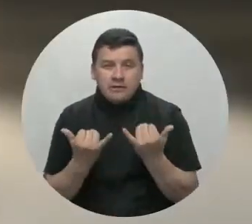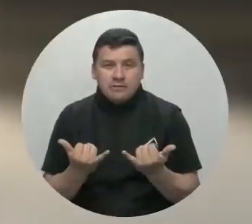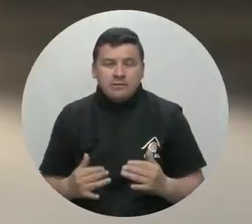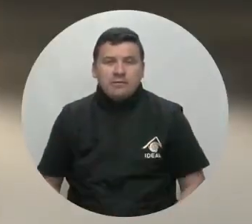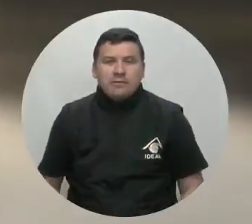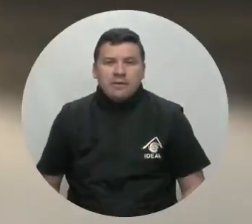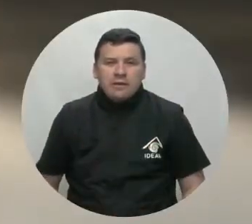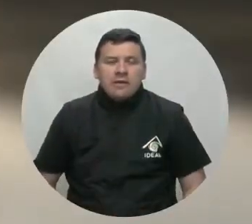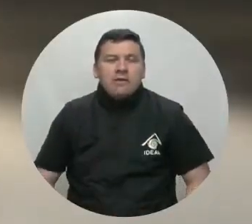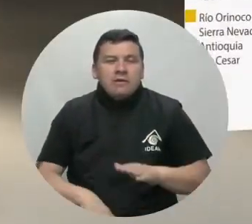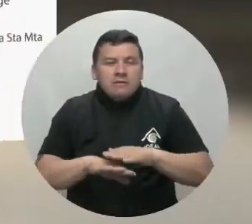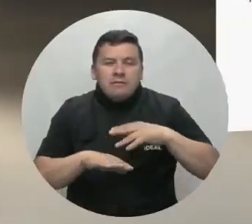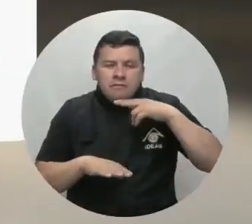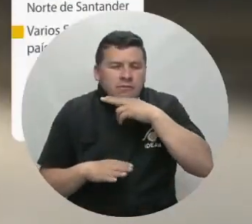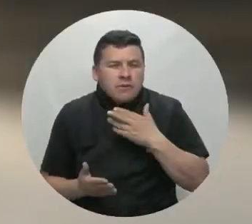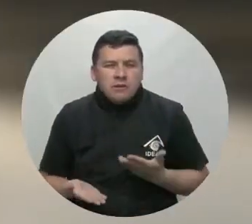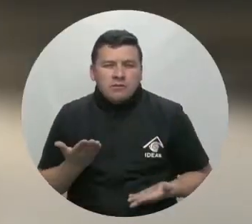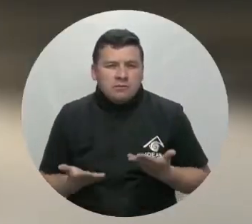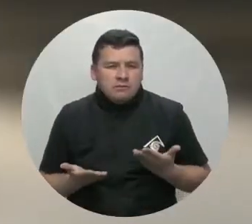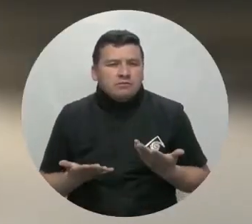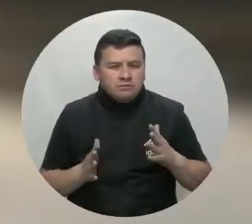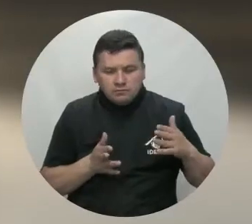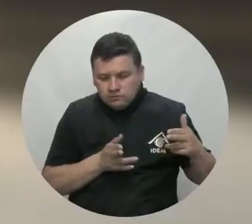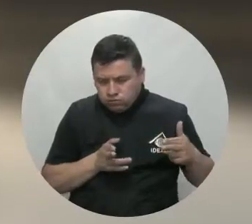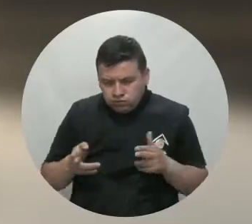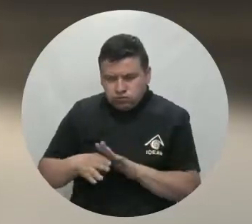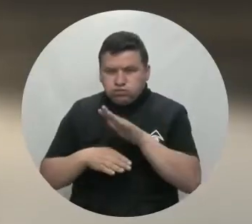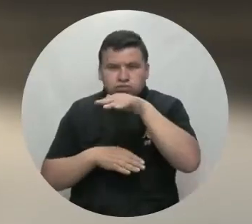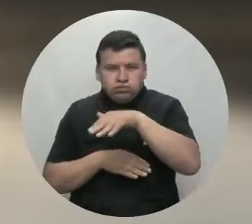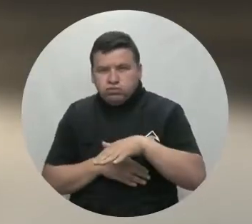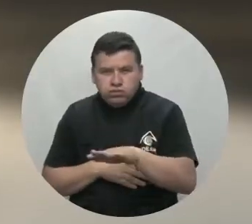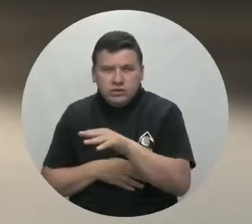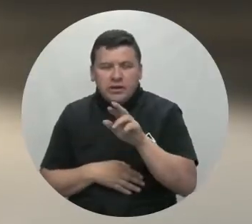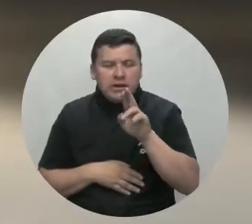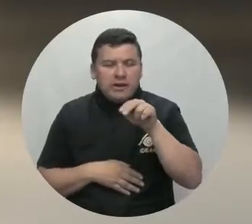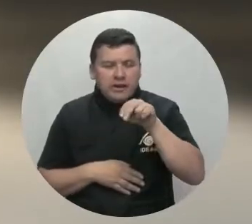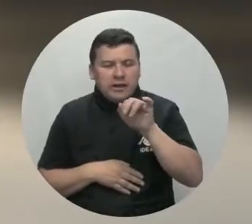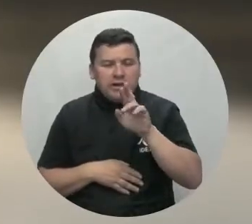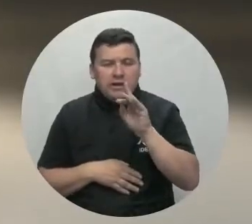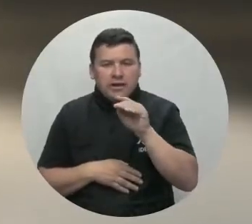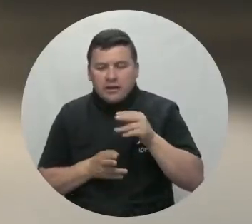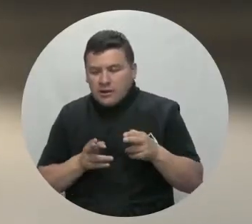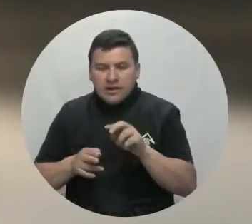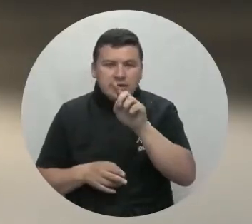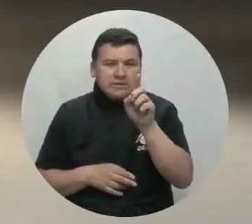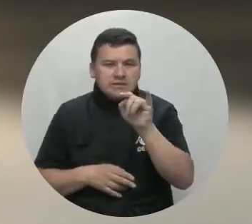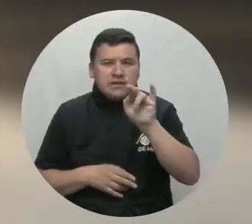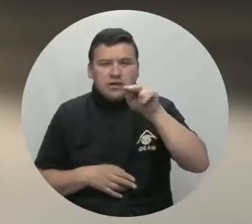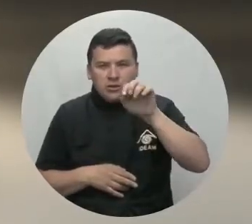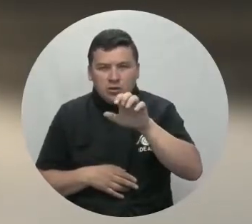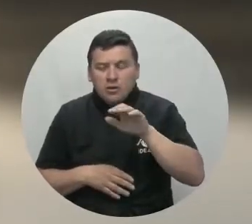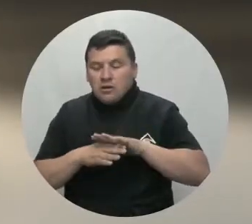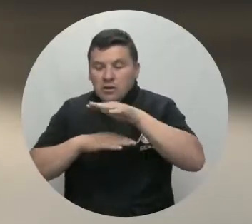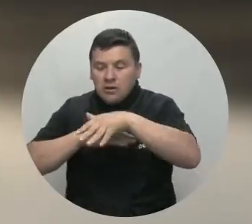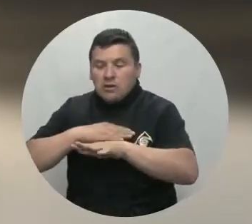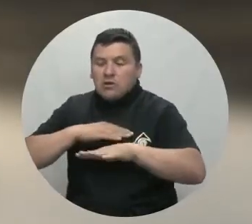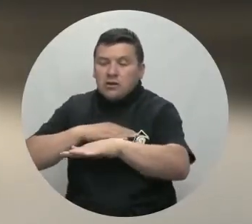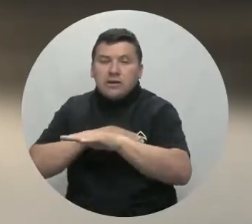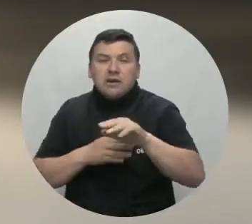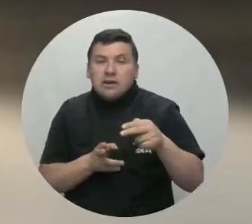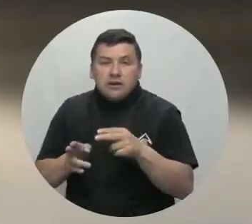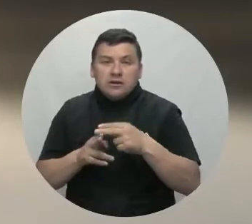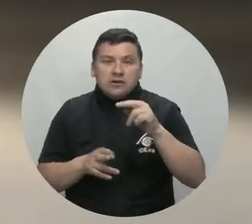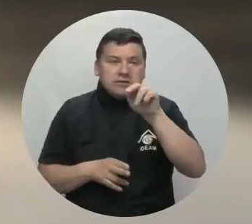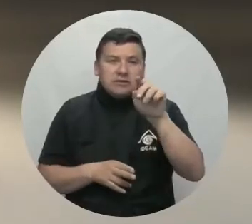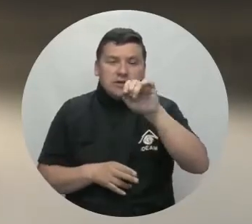alertas para hoy a nivel nacional. Alerta roja por posibles crecientes en los ríos Inírida, en el río Sinú en su cuenca baja y en el